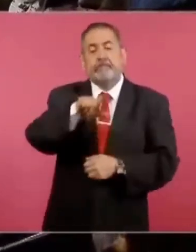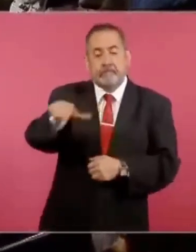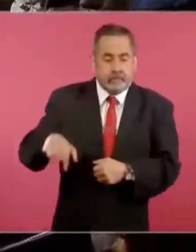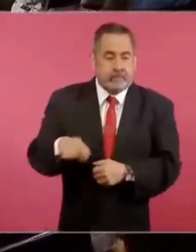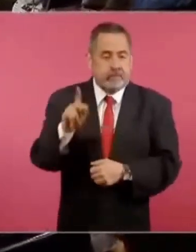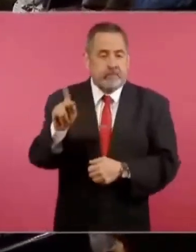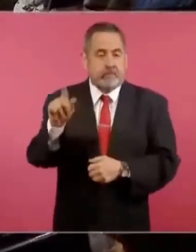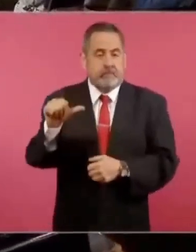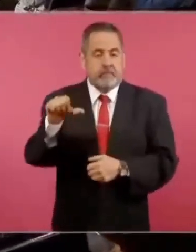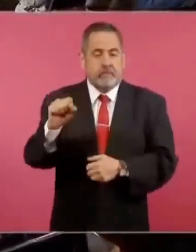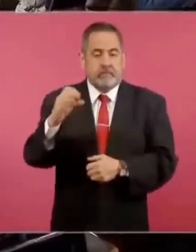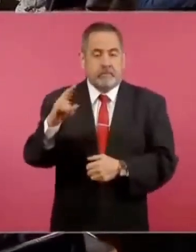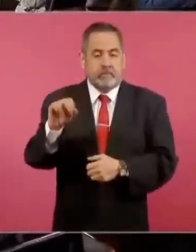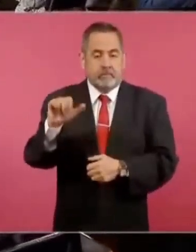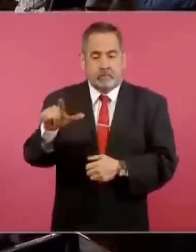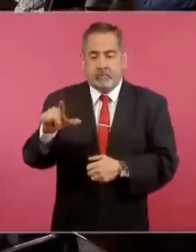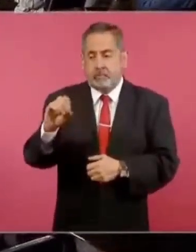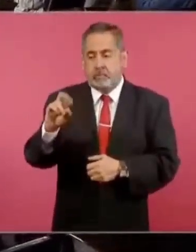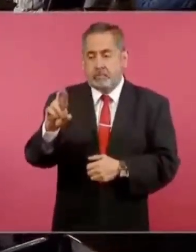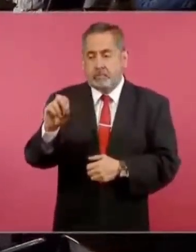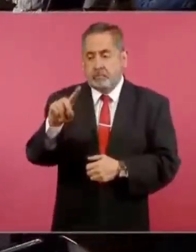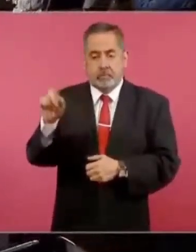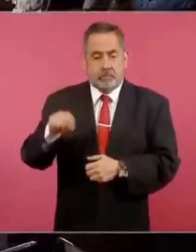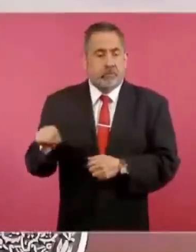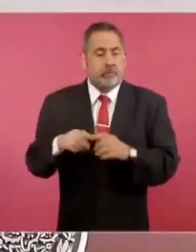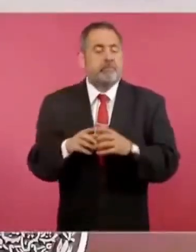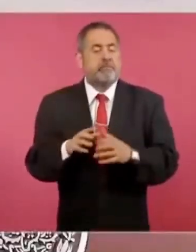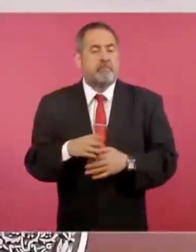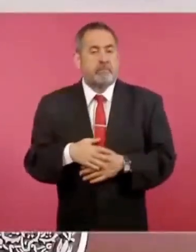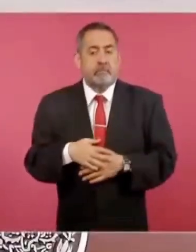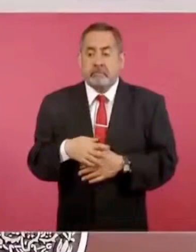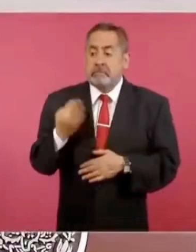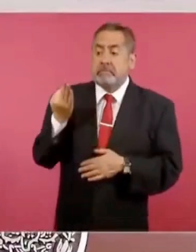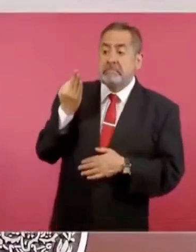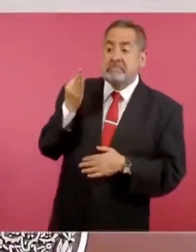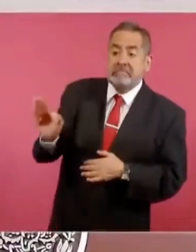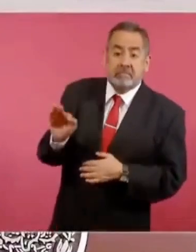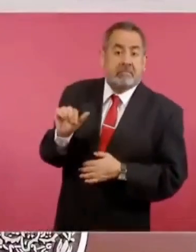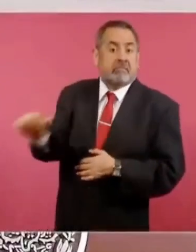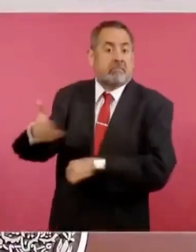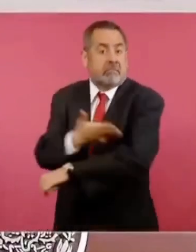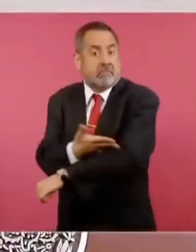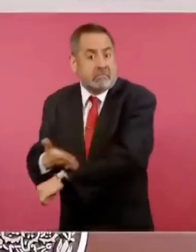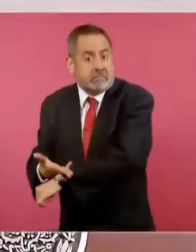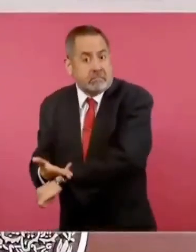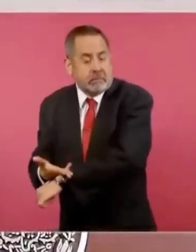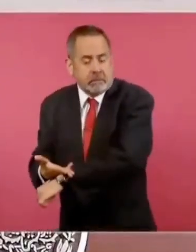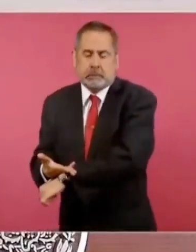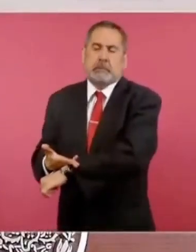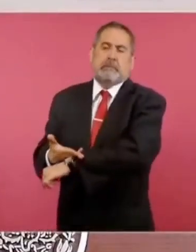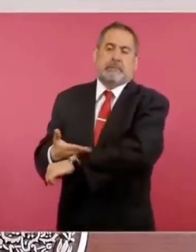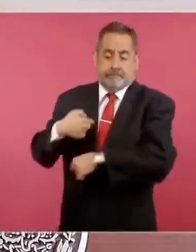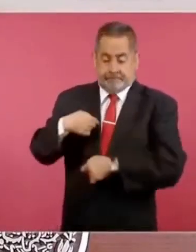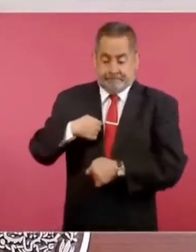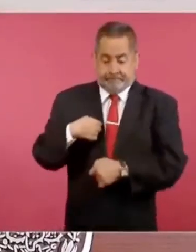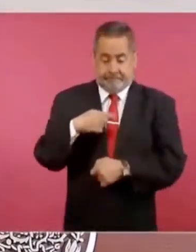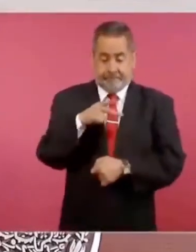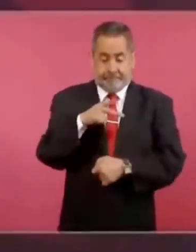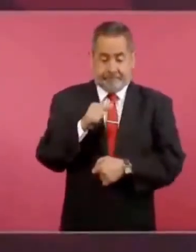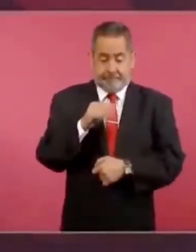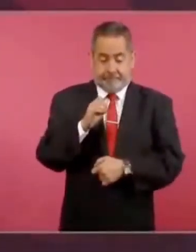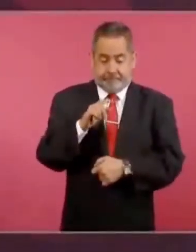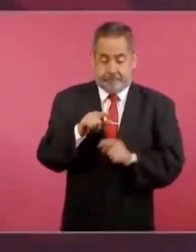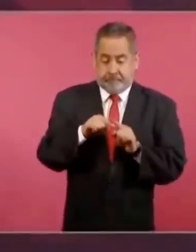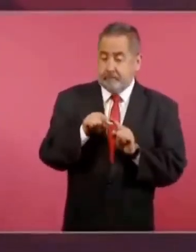traiciona al presidente Madero, ya estando